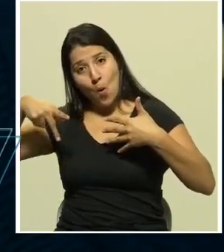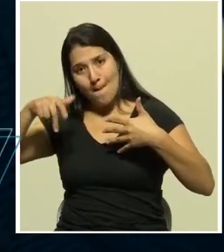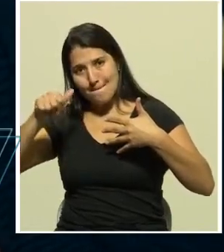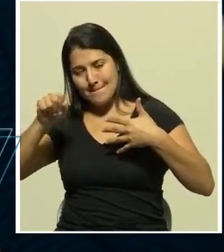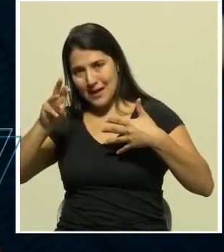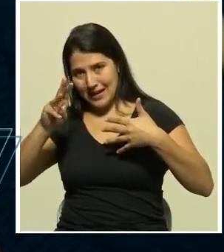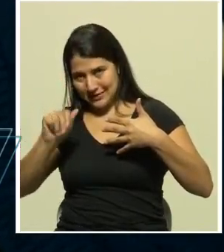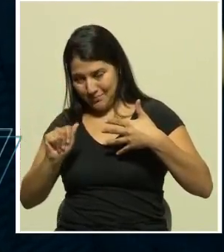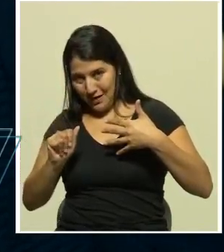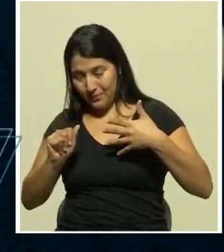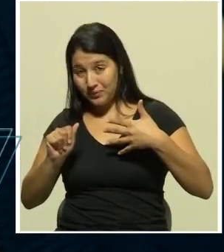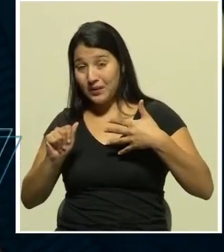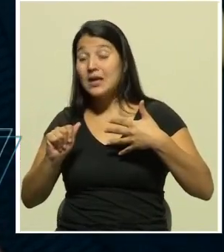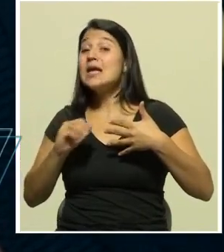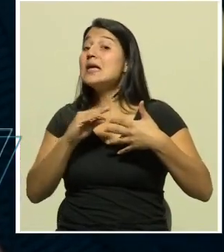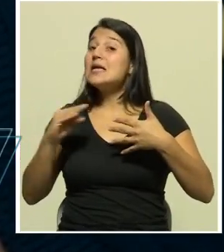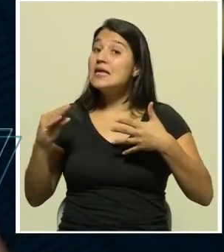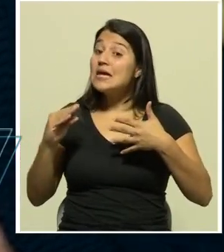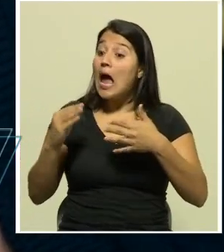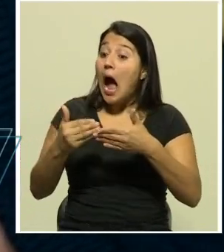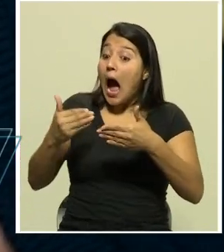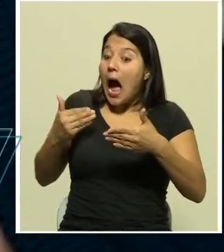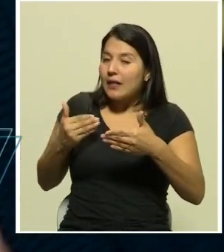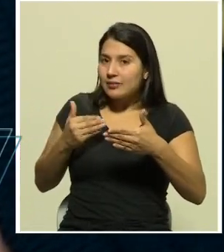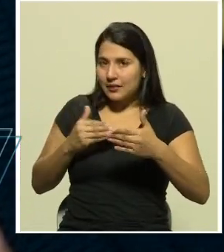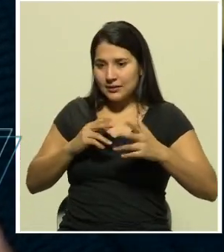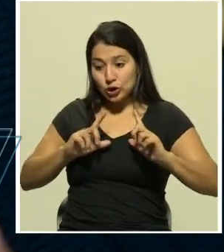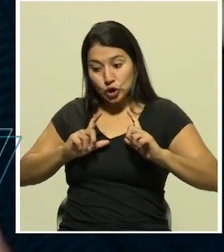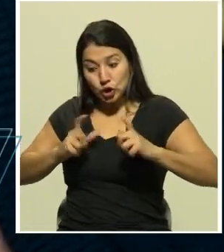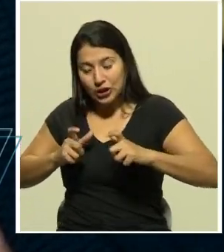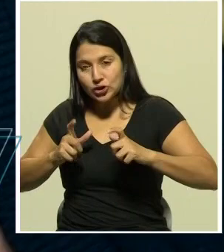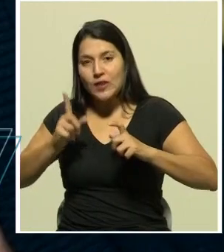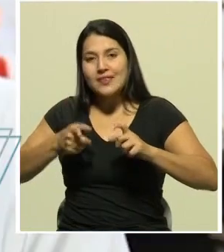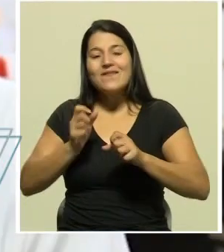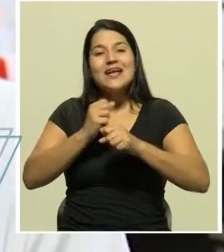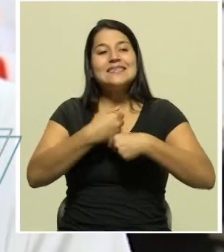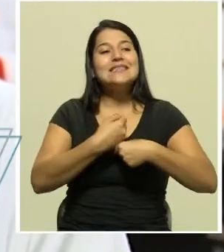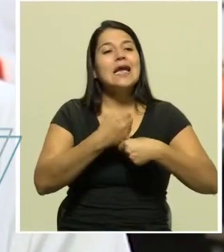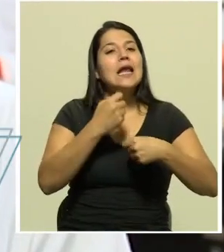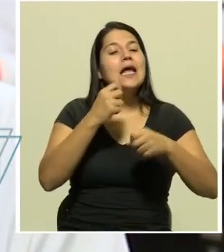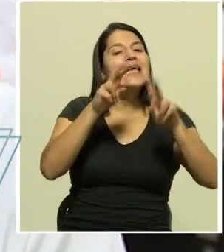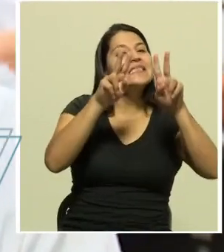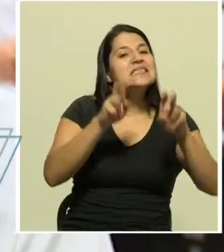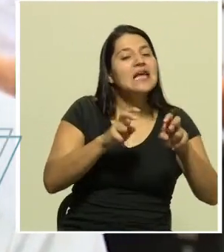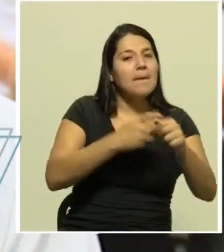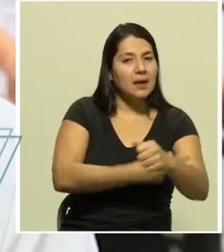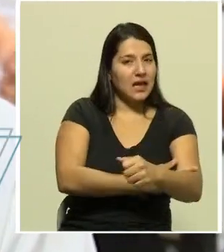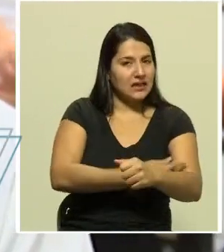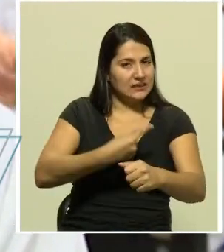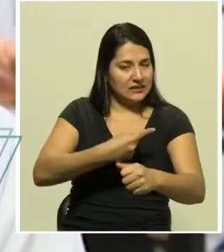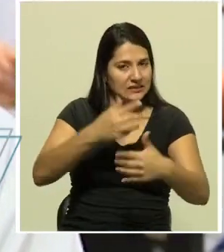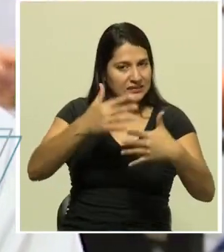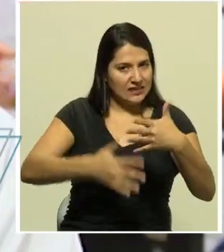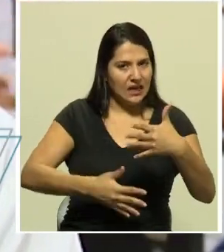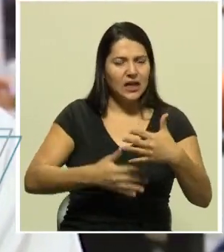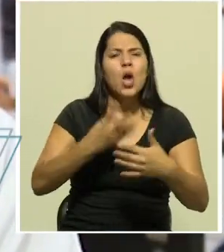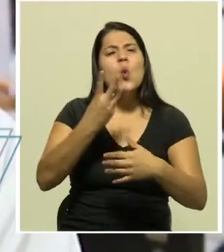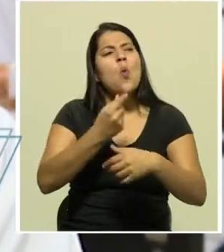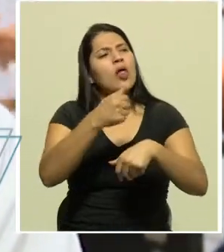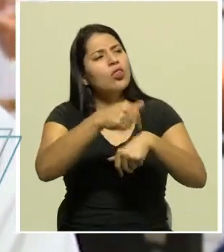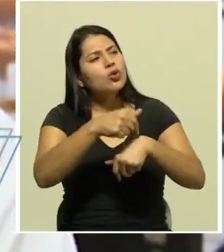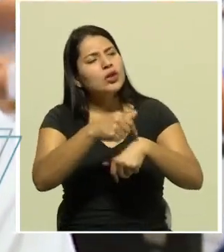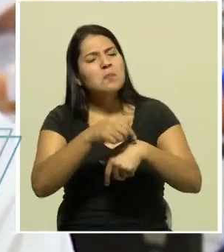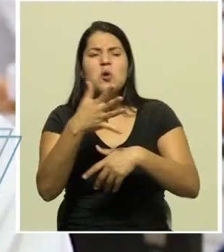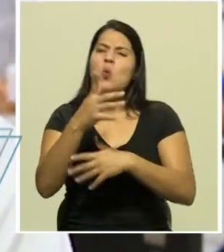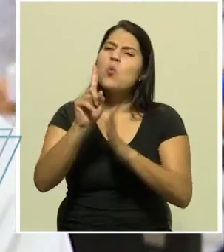pueden realizar una prueba de sangre. ¿Y cuánto demora el proceso? Más o menos puede tomar de una hora a una hora y veinte minutos,